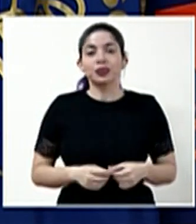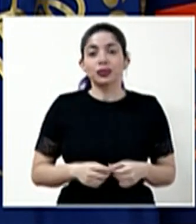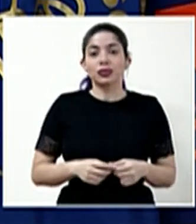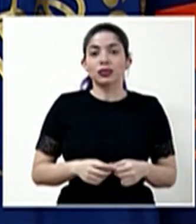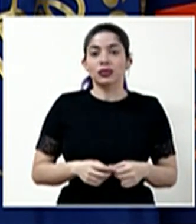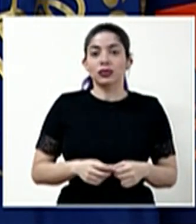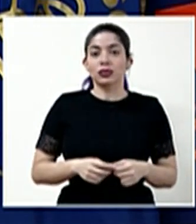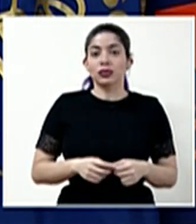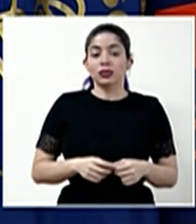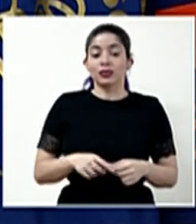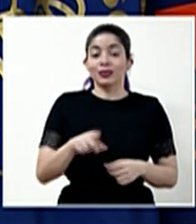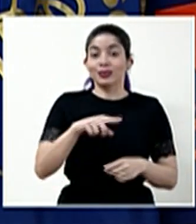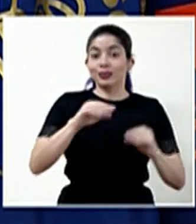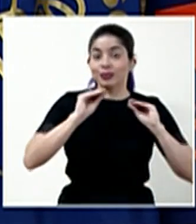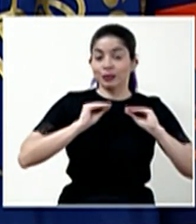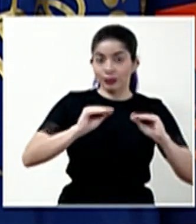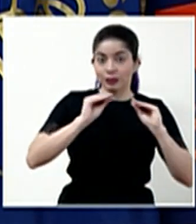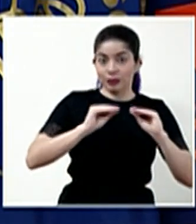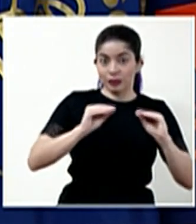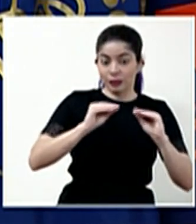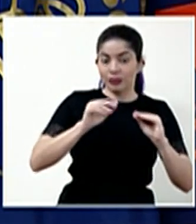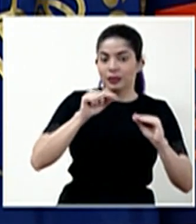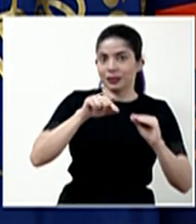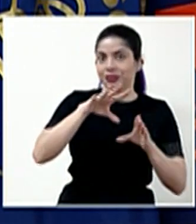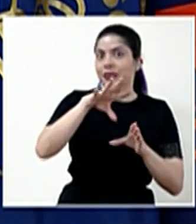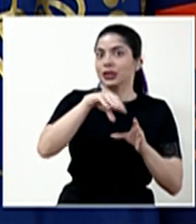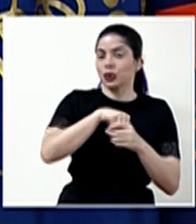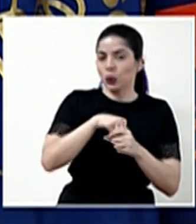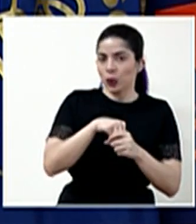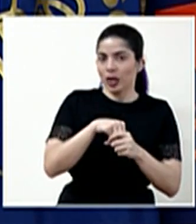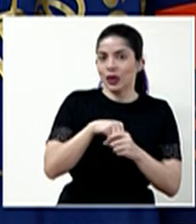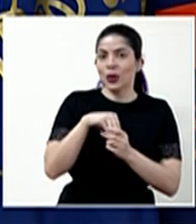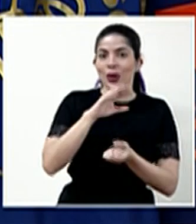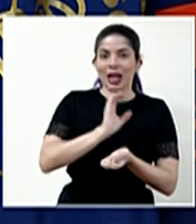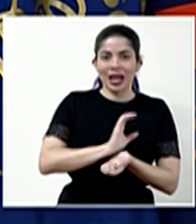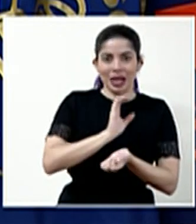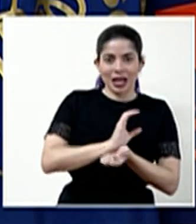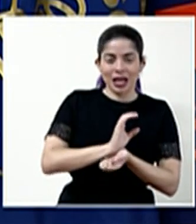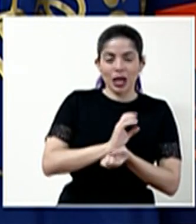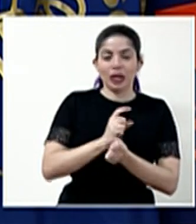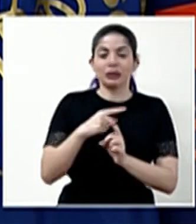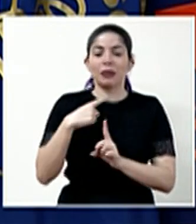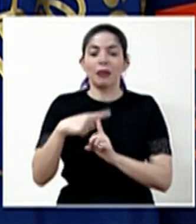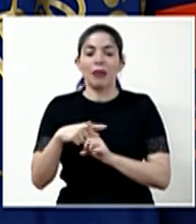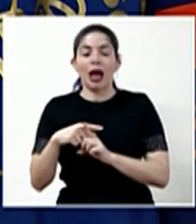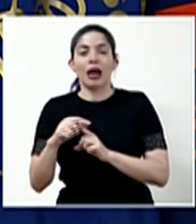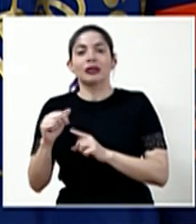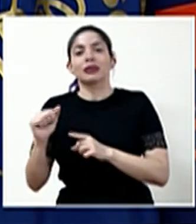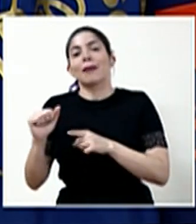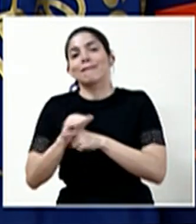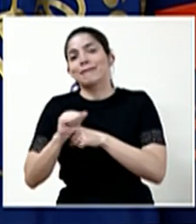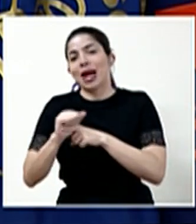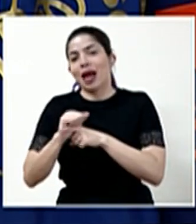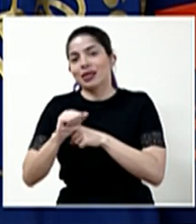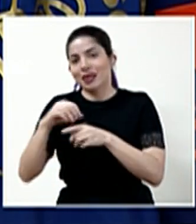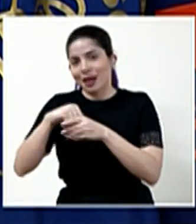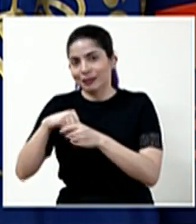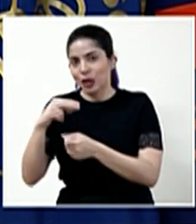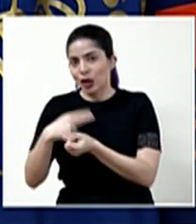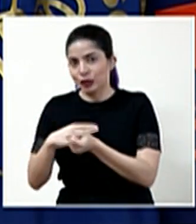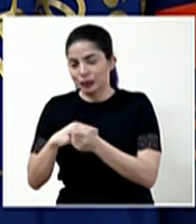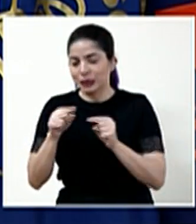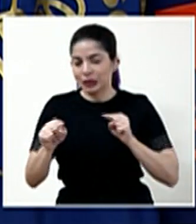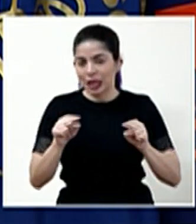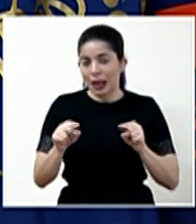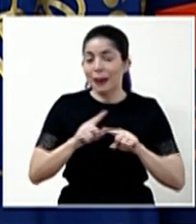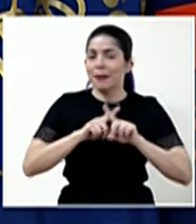Dentro de esa docencia están los campos clínicos y todo lo que es las prácticas dentro de los hospitales.